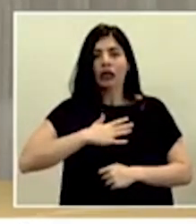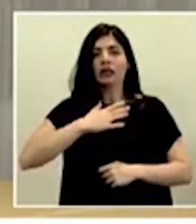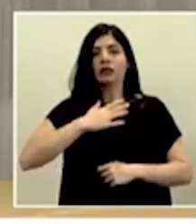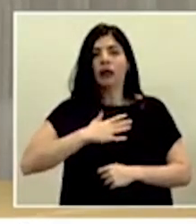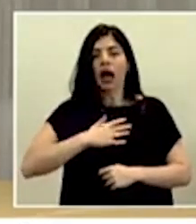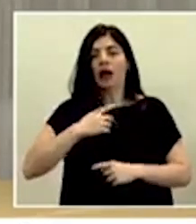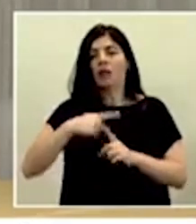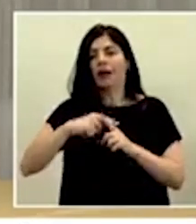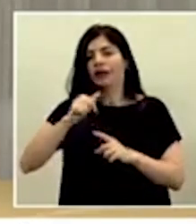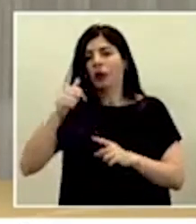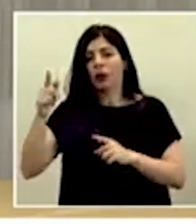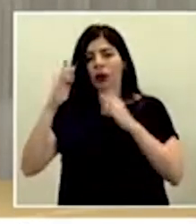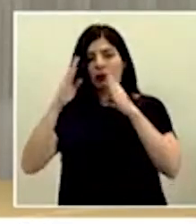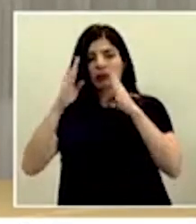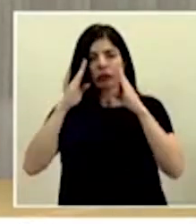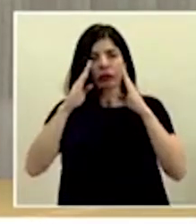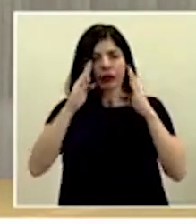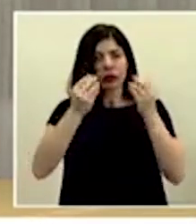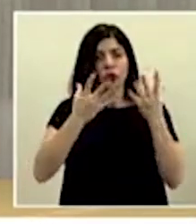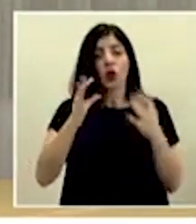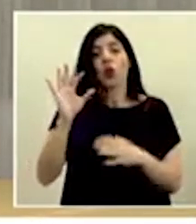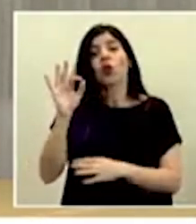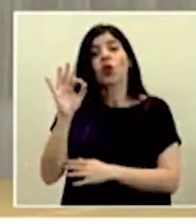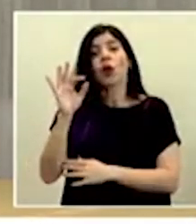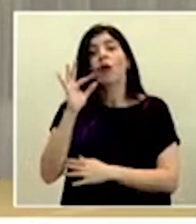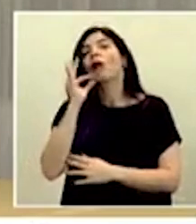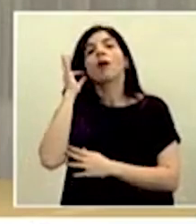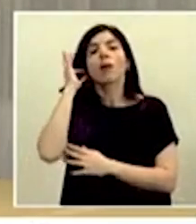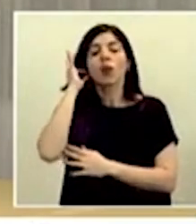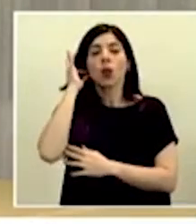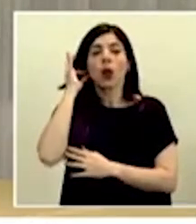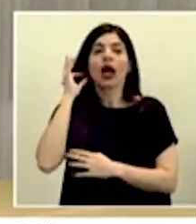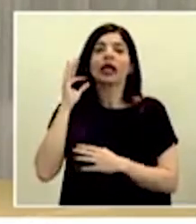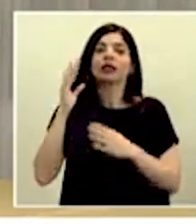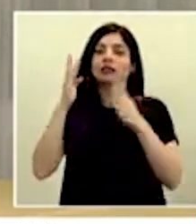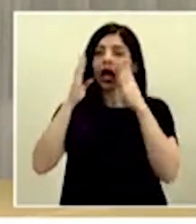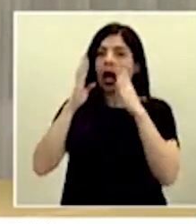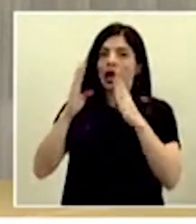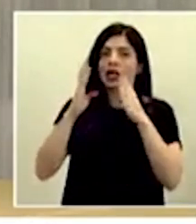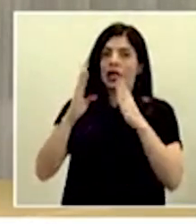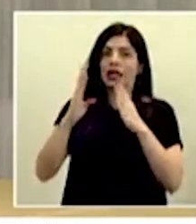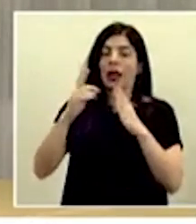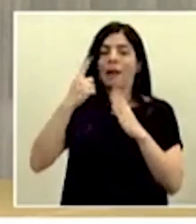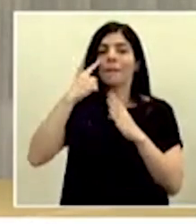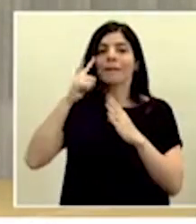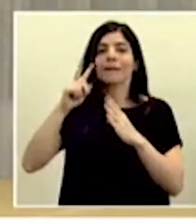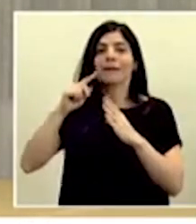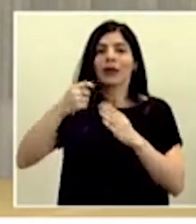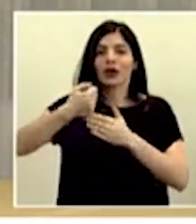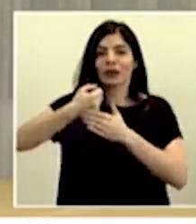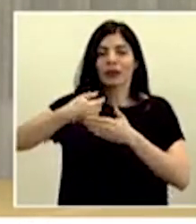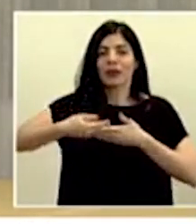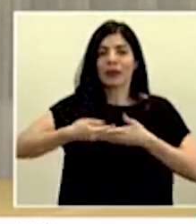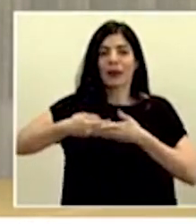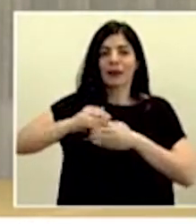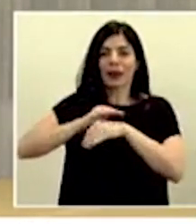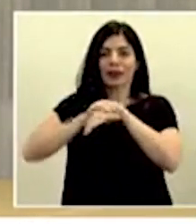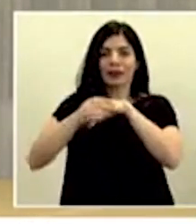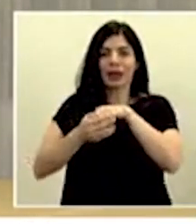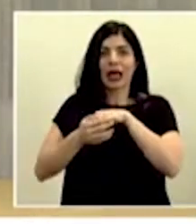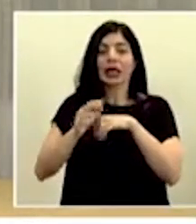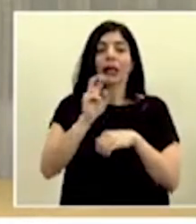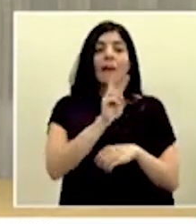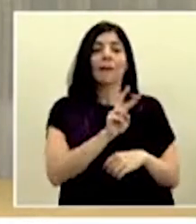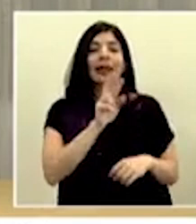atenciones. Nueve mujeres fueron atendidas por atenciones prenatales y se realizaron